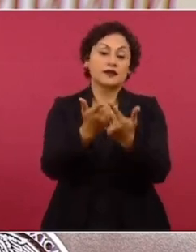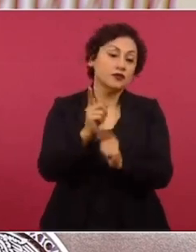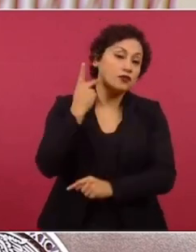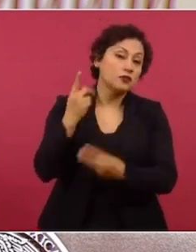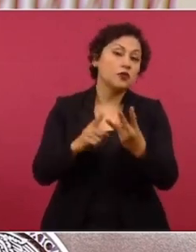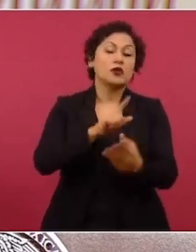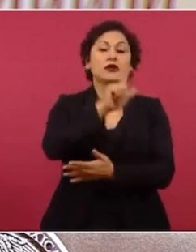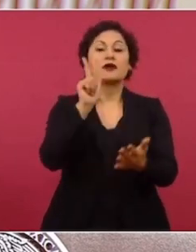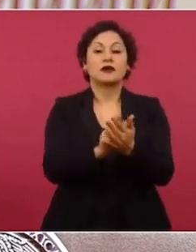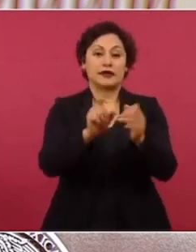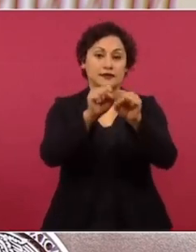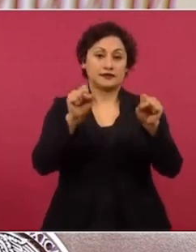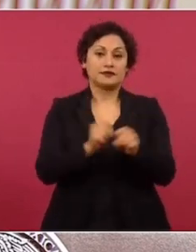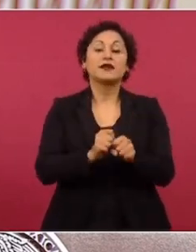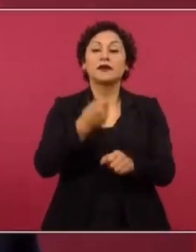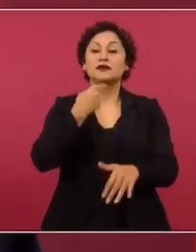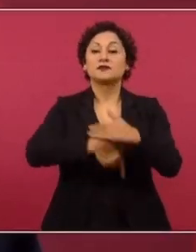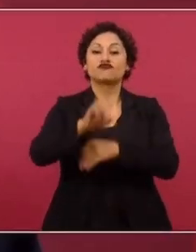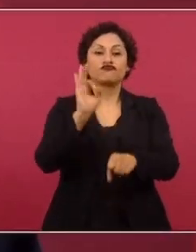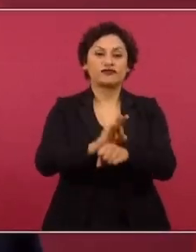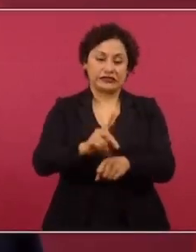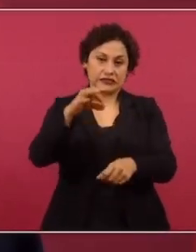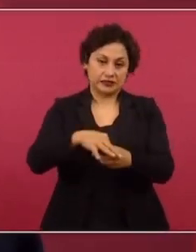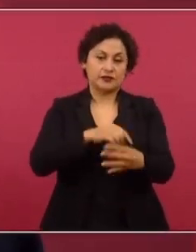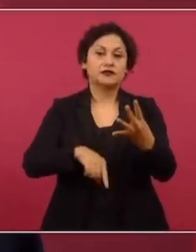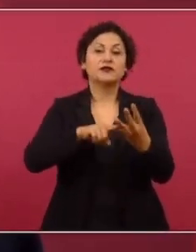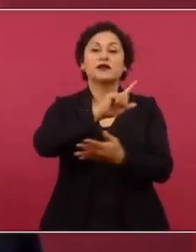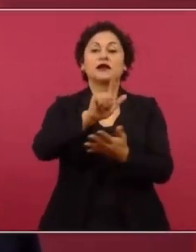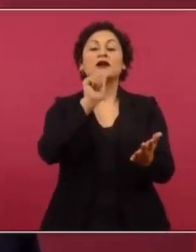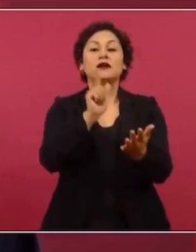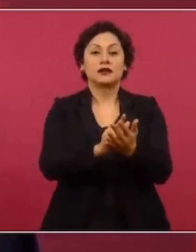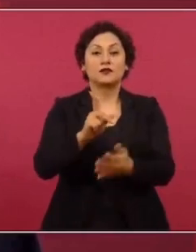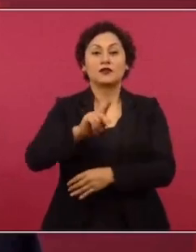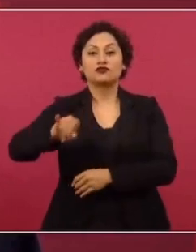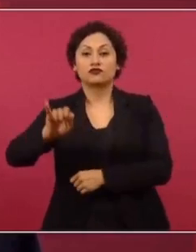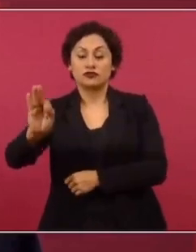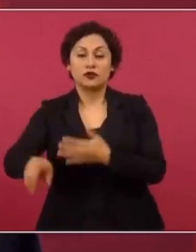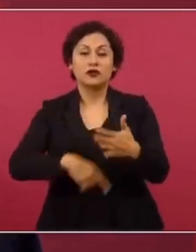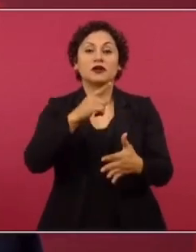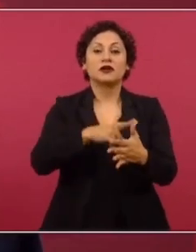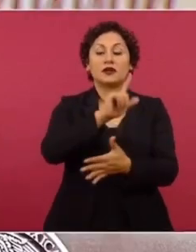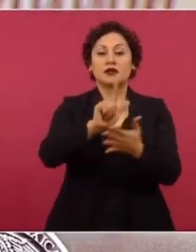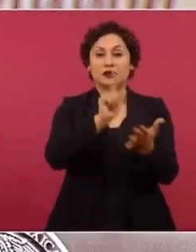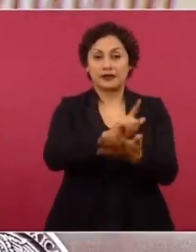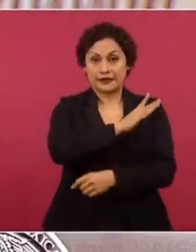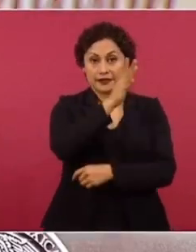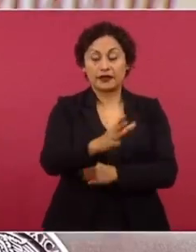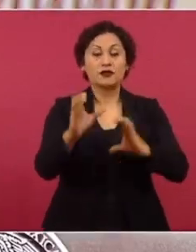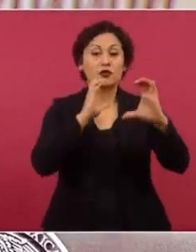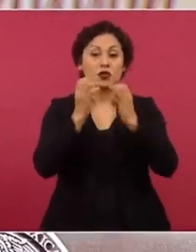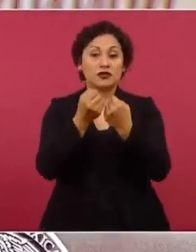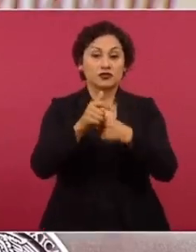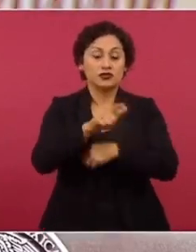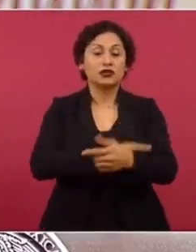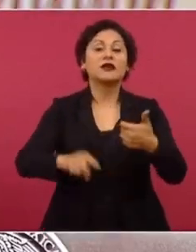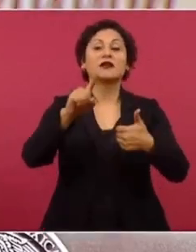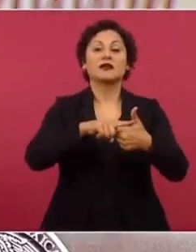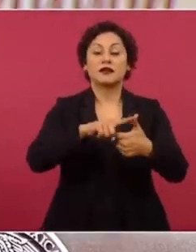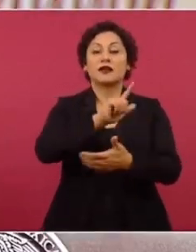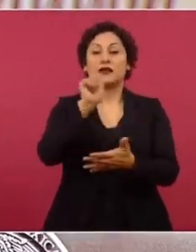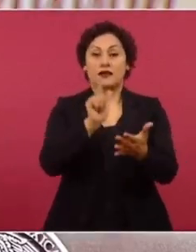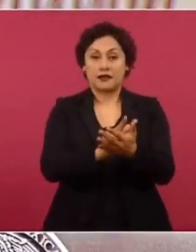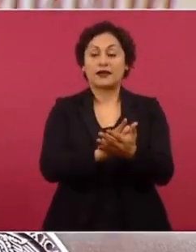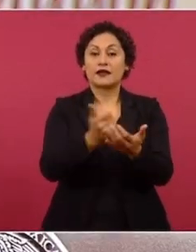General del Sistema de Medios de Impugnación en materia electoral, la Ley Orgánica del Poder Judicial de la Federación, la Ley General de Comunicación Social y la Ley General de